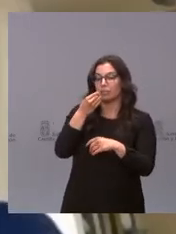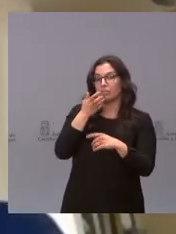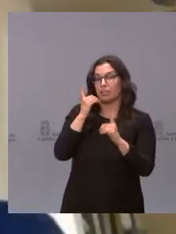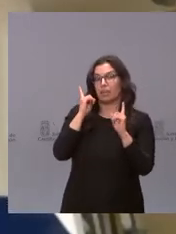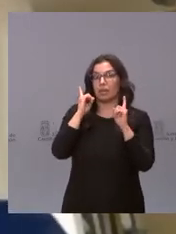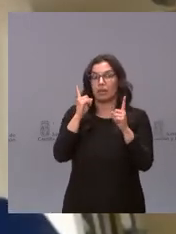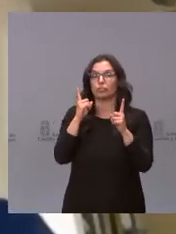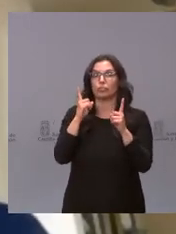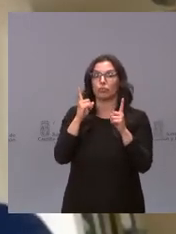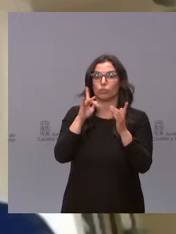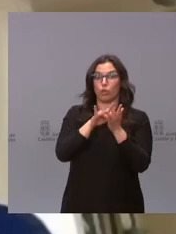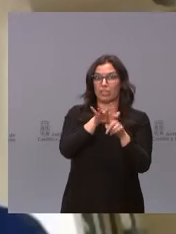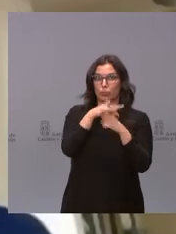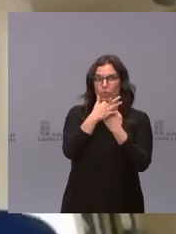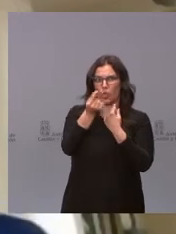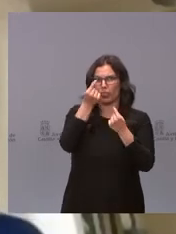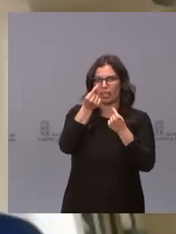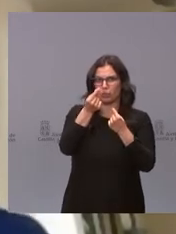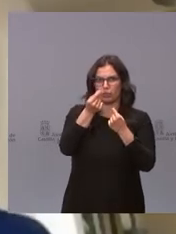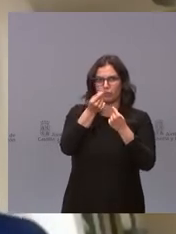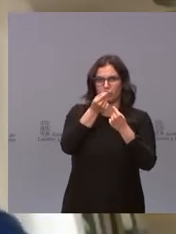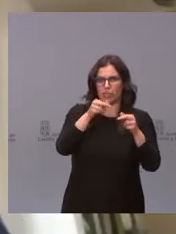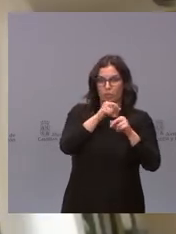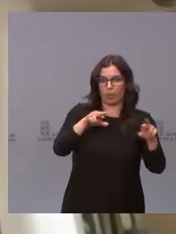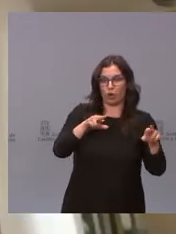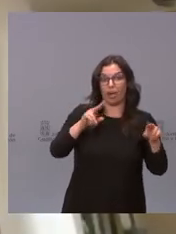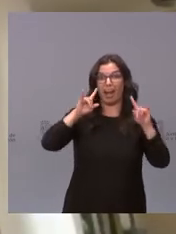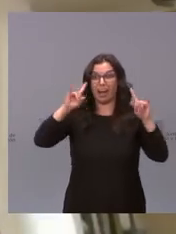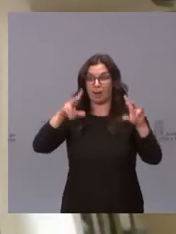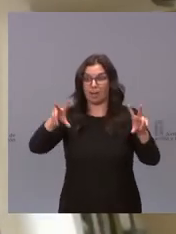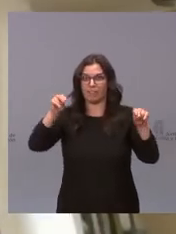mantenerse esta situación una vez finalizado ese estado de alarma. Gracias.